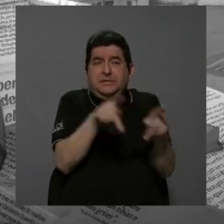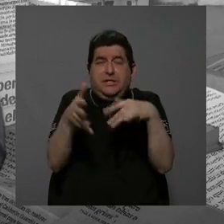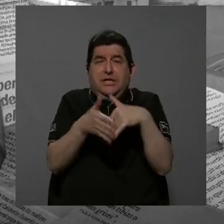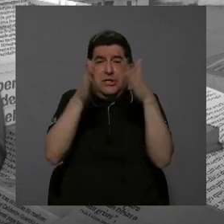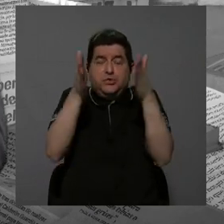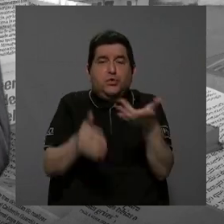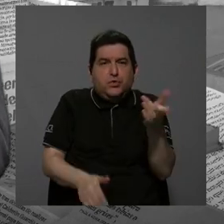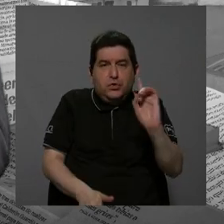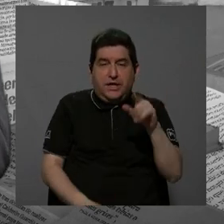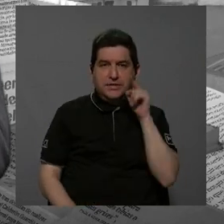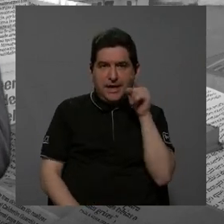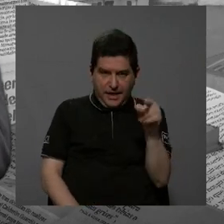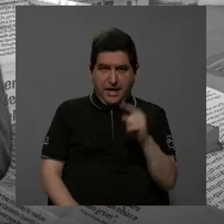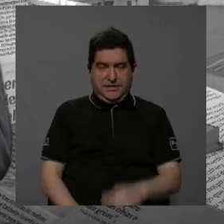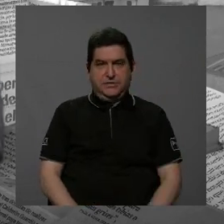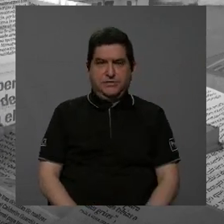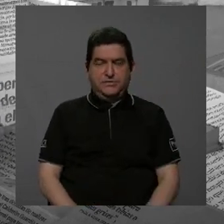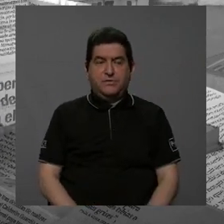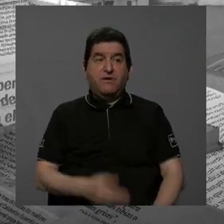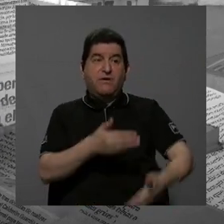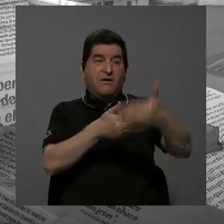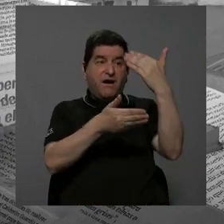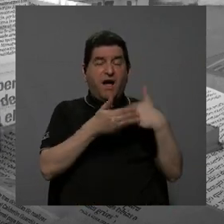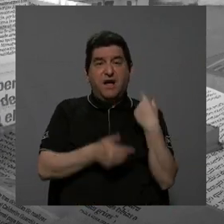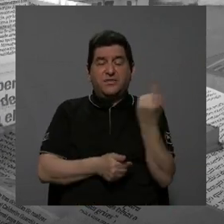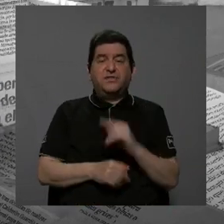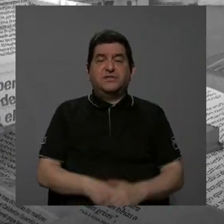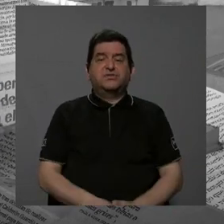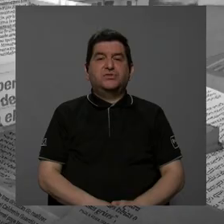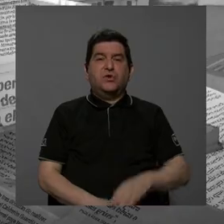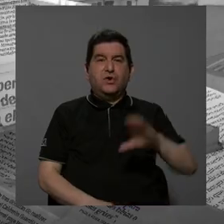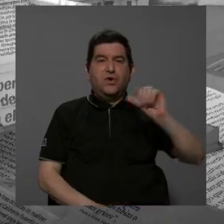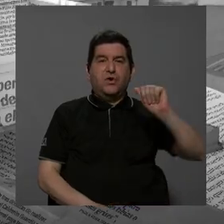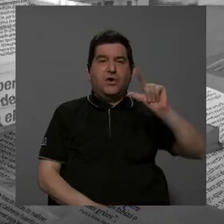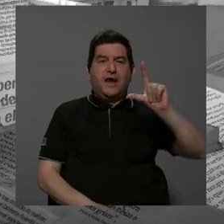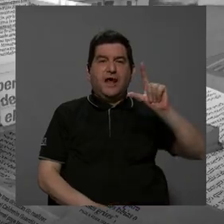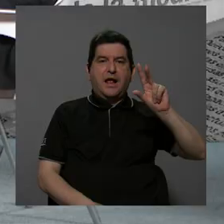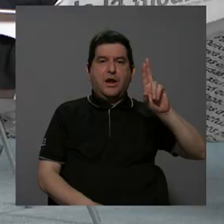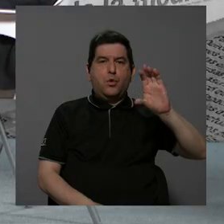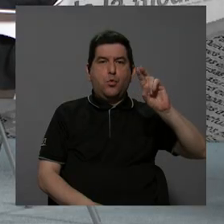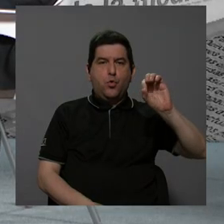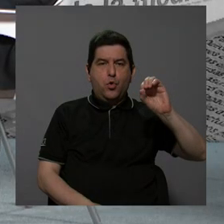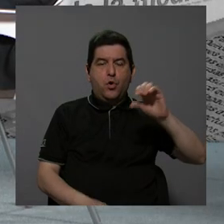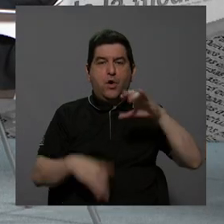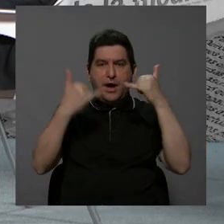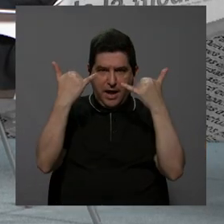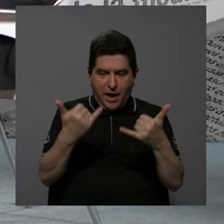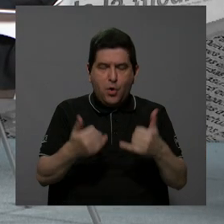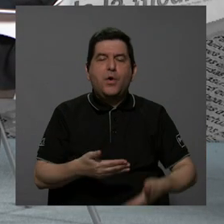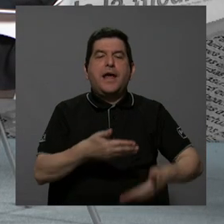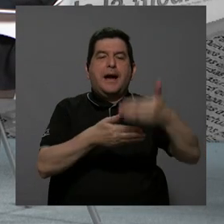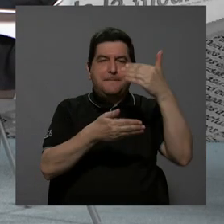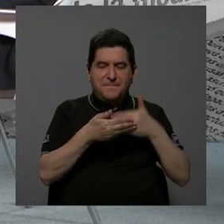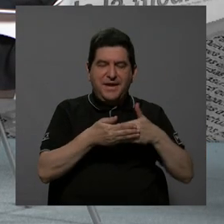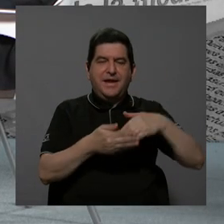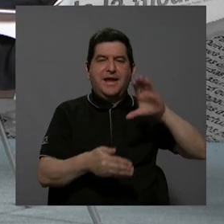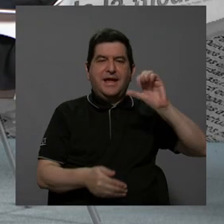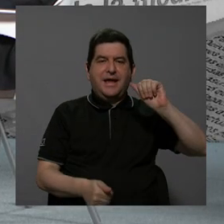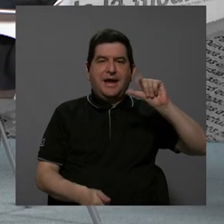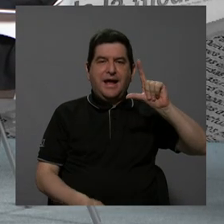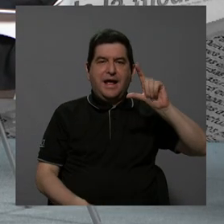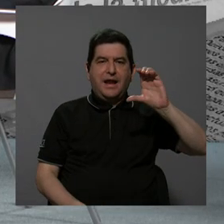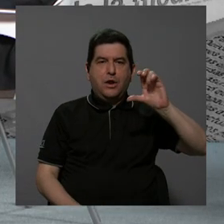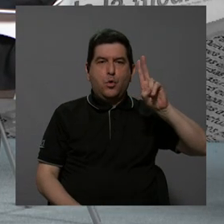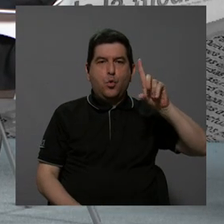estudiantes, eso llevó a que antes solo teníamos cálculo y ahora tenemos precálculo. Pero sin duda, yo